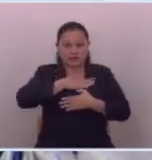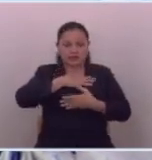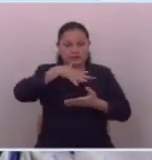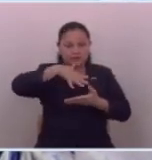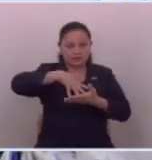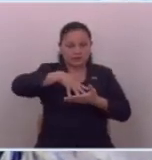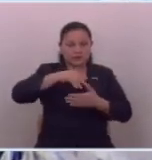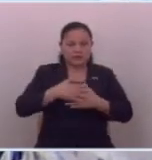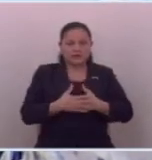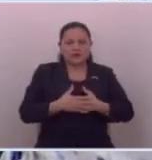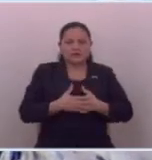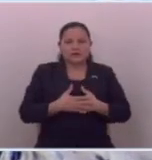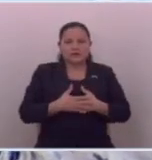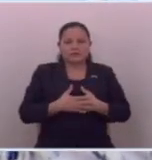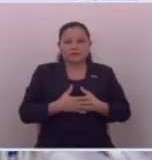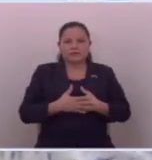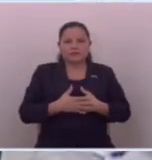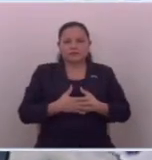población